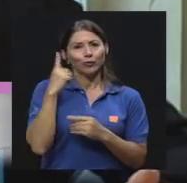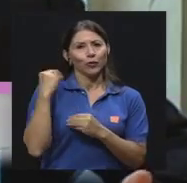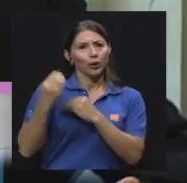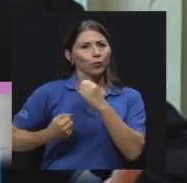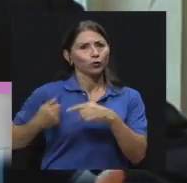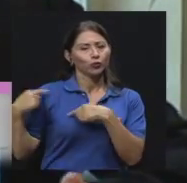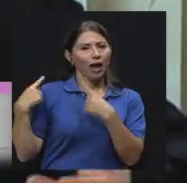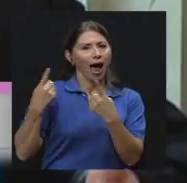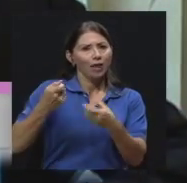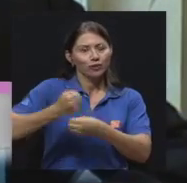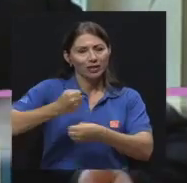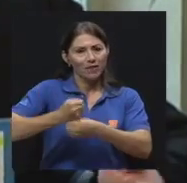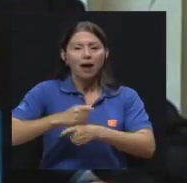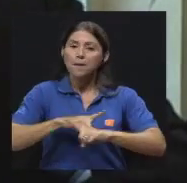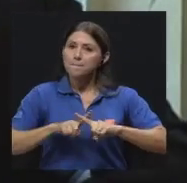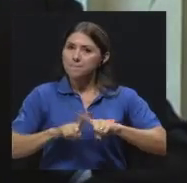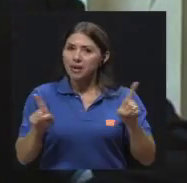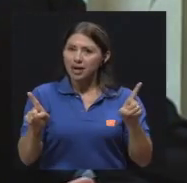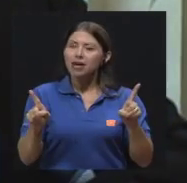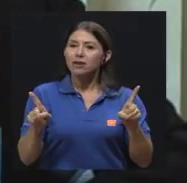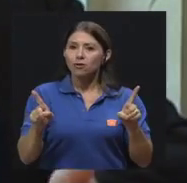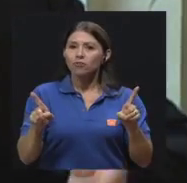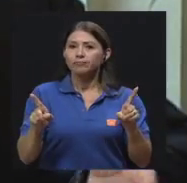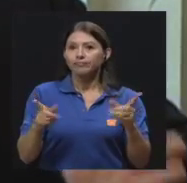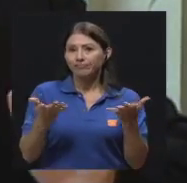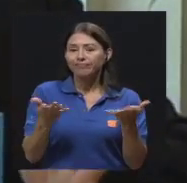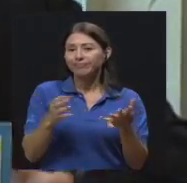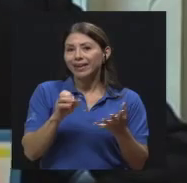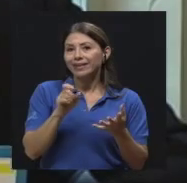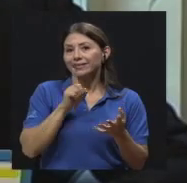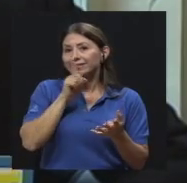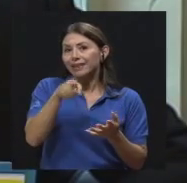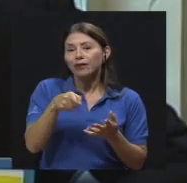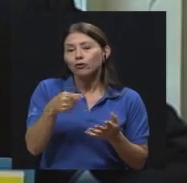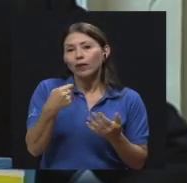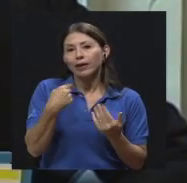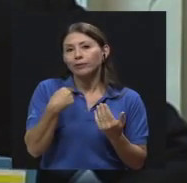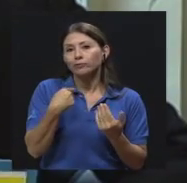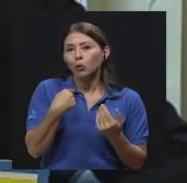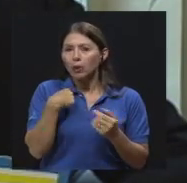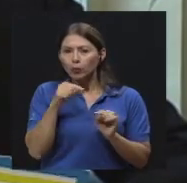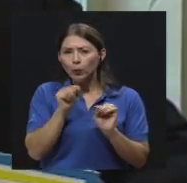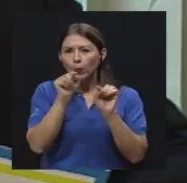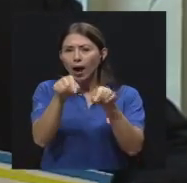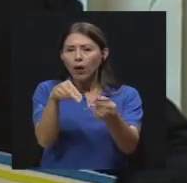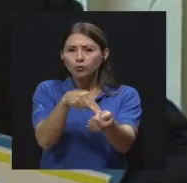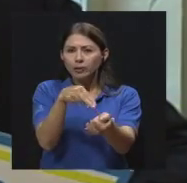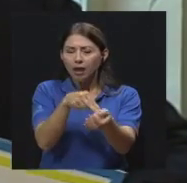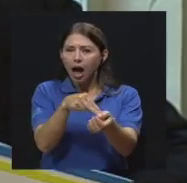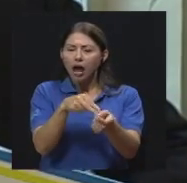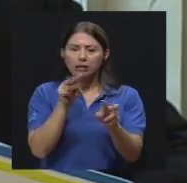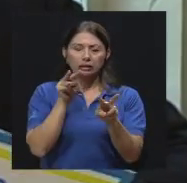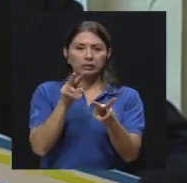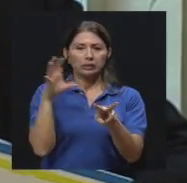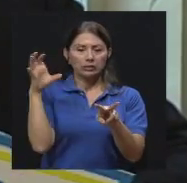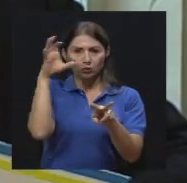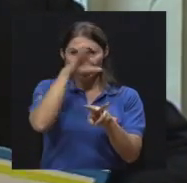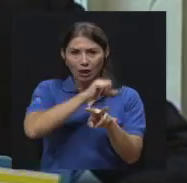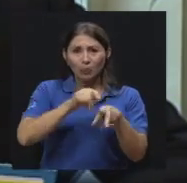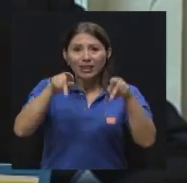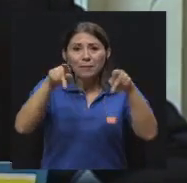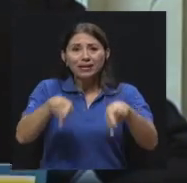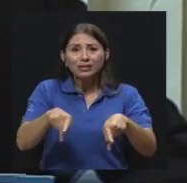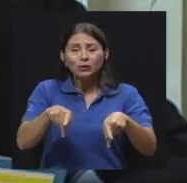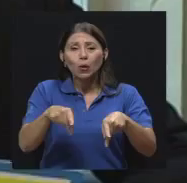años de ejercicio, pero sin información ni en los hospitales, cuando uno pasaba por ahí, se daba cuenta o vio casos de